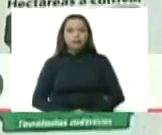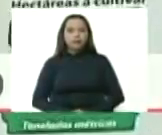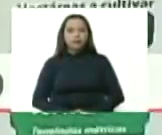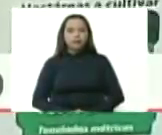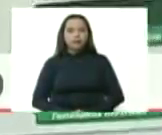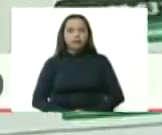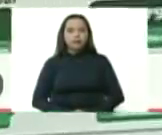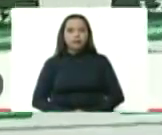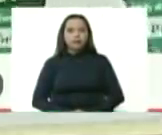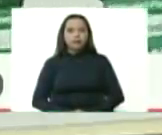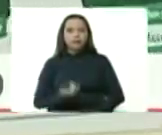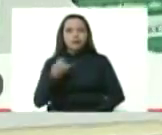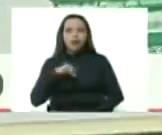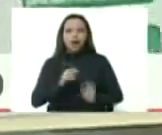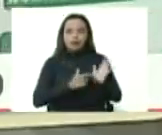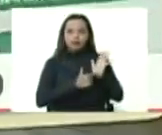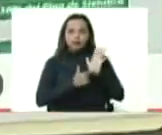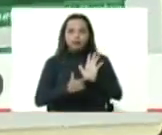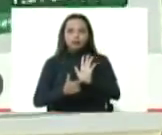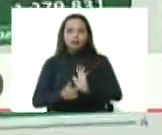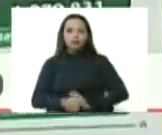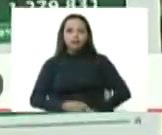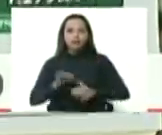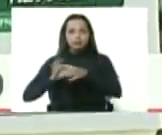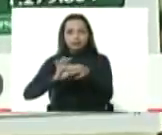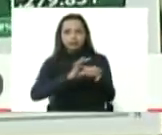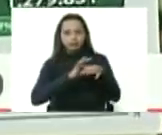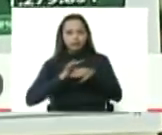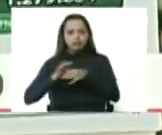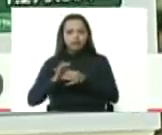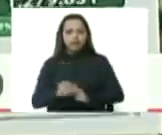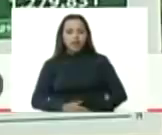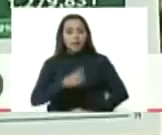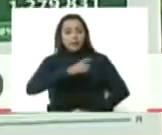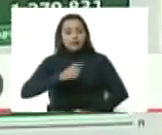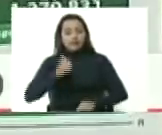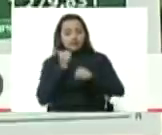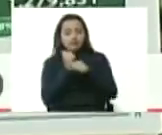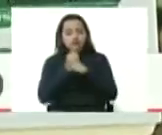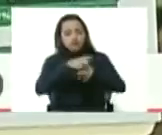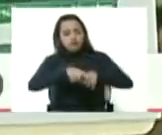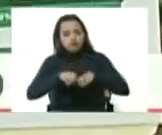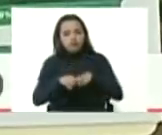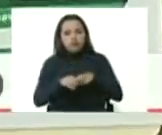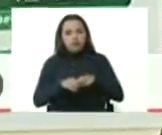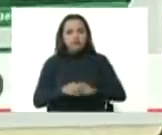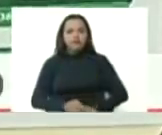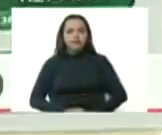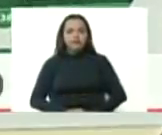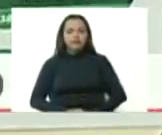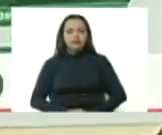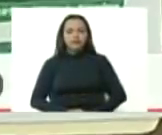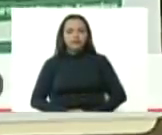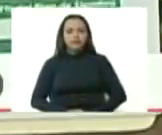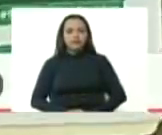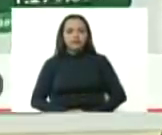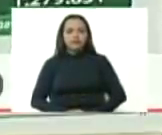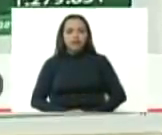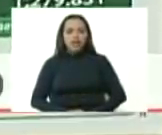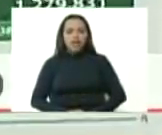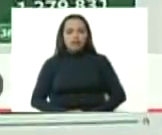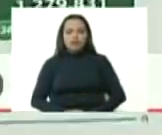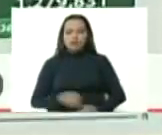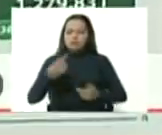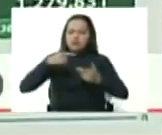aquí está, miren las alianzas con los sectores campesinos cooperativistas de distinto